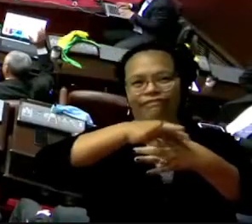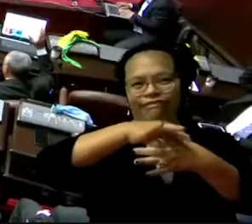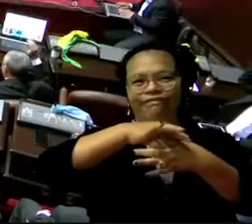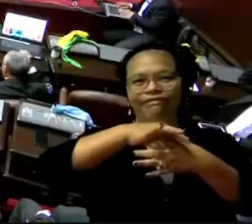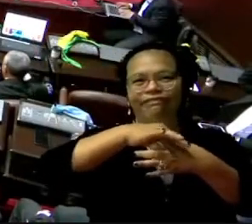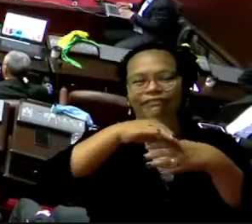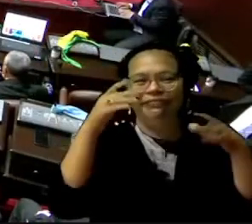Bien. Bien.